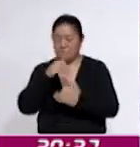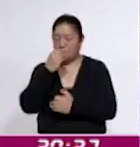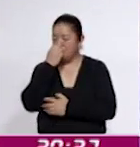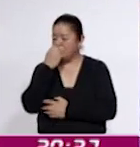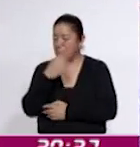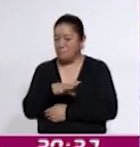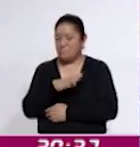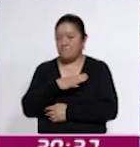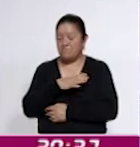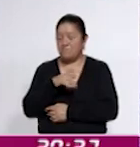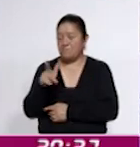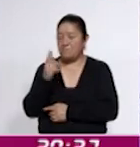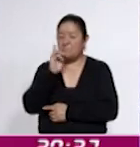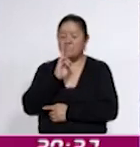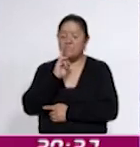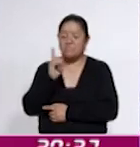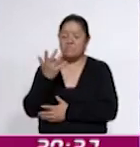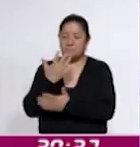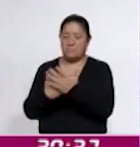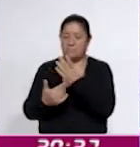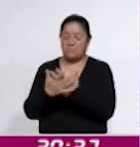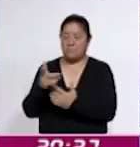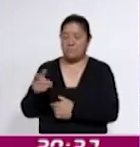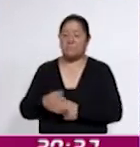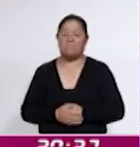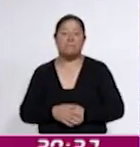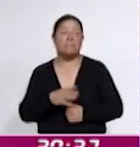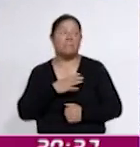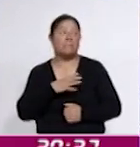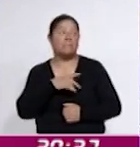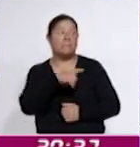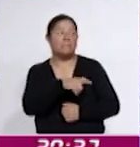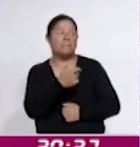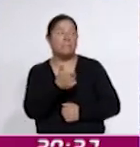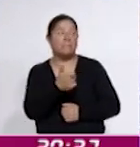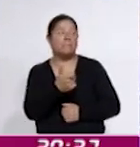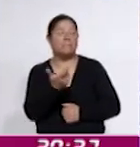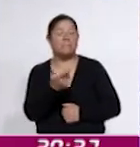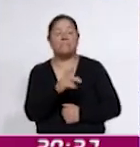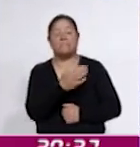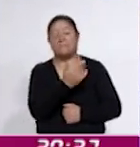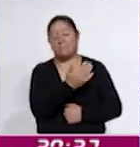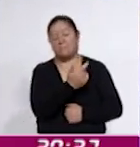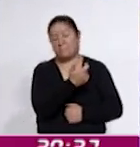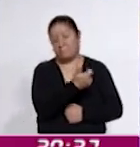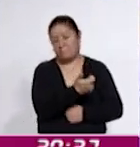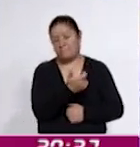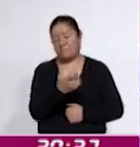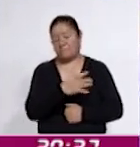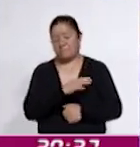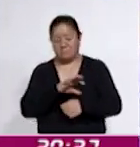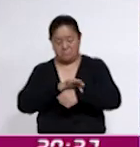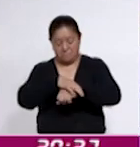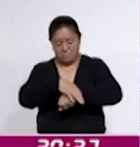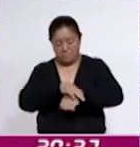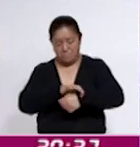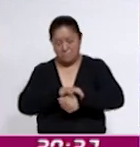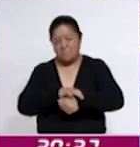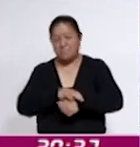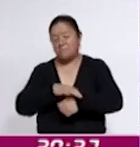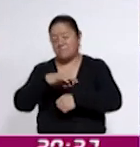mujeres. Tenemos precios desde los 50 pesos, tenemos joyería, tenemos bisutería, tenemos